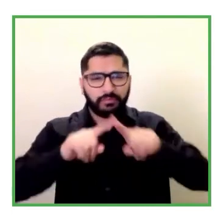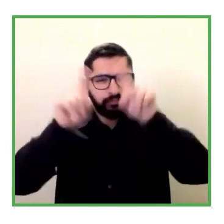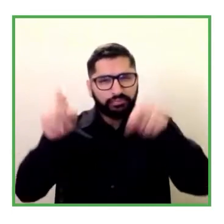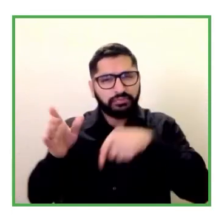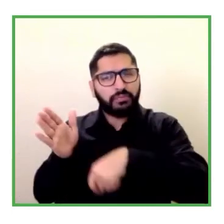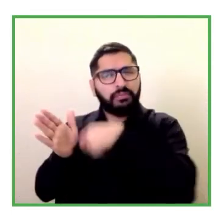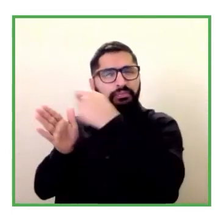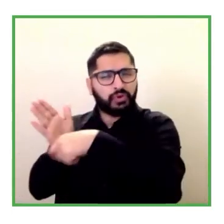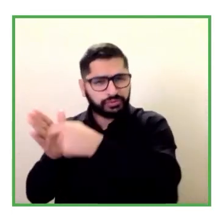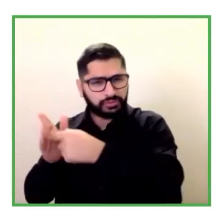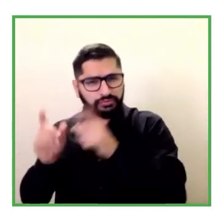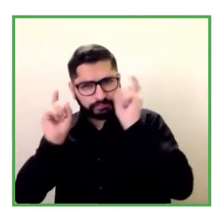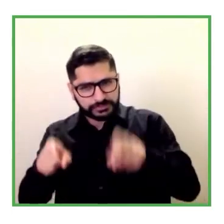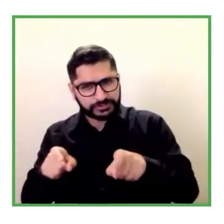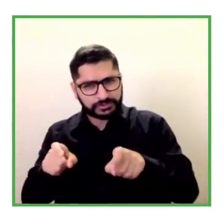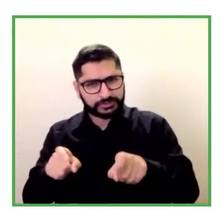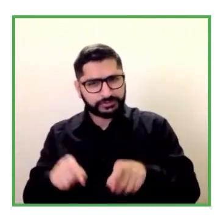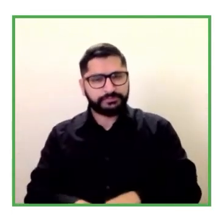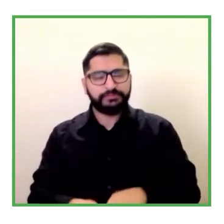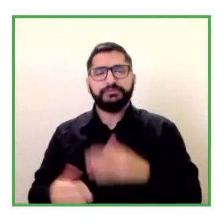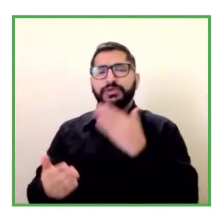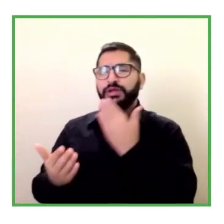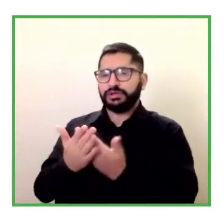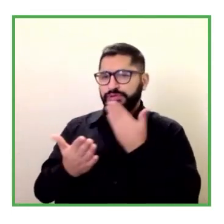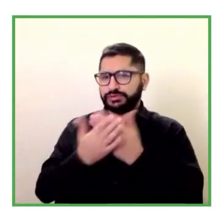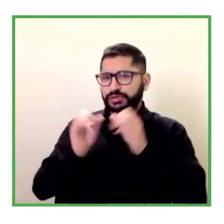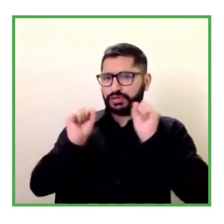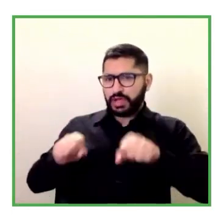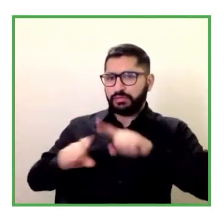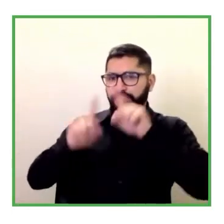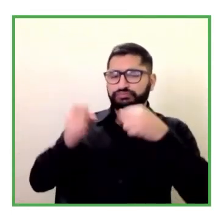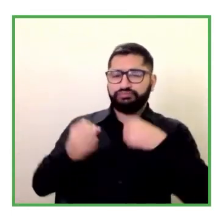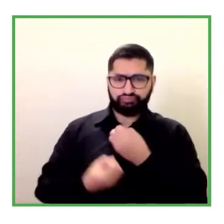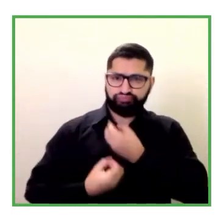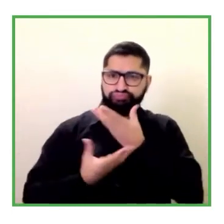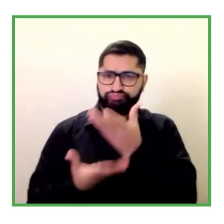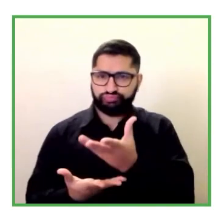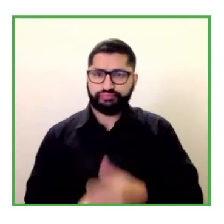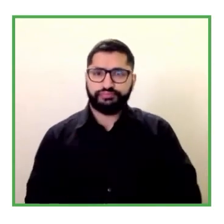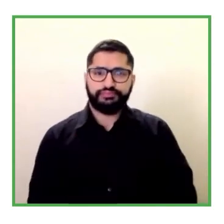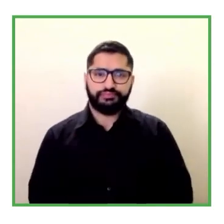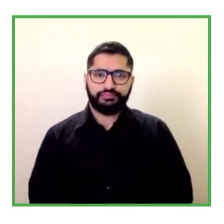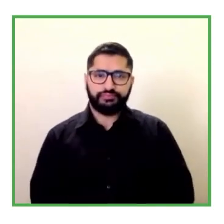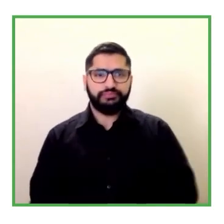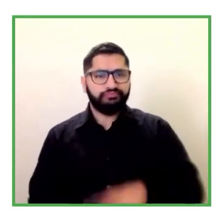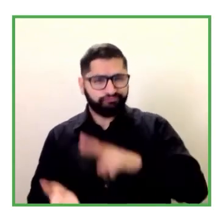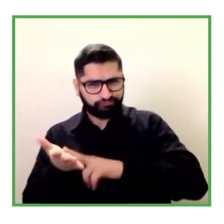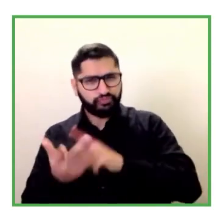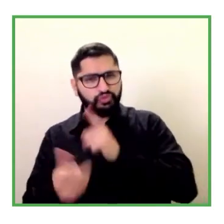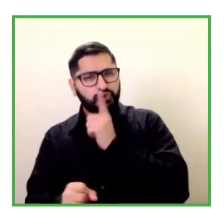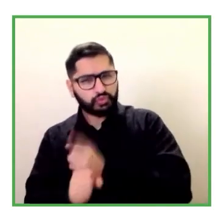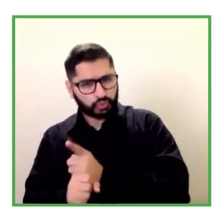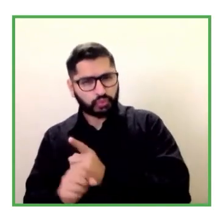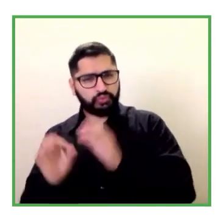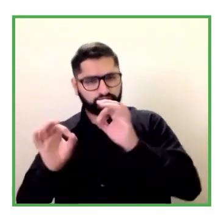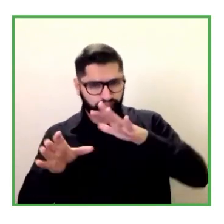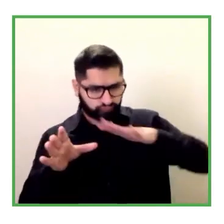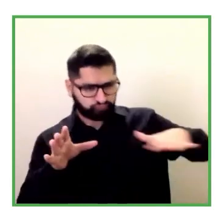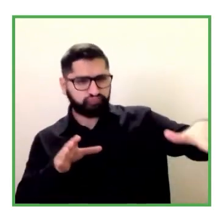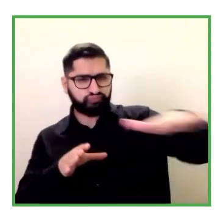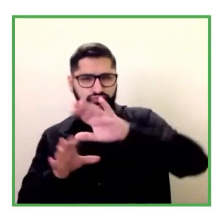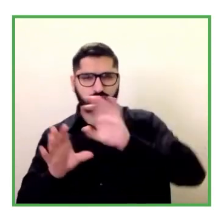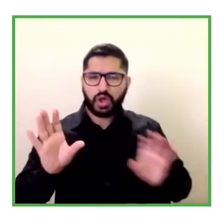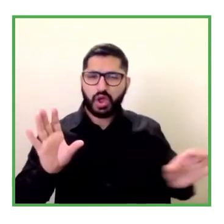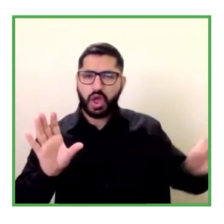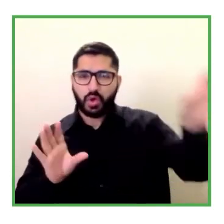describe una realidad que creo que es transversal a todos los países y que Uruguay no es ajena Uruguay tiene prácticamente 190